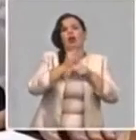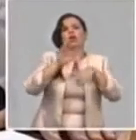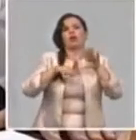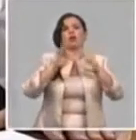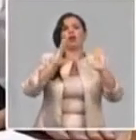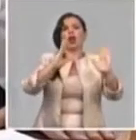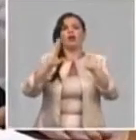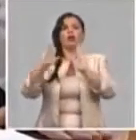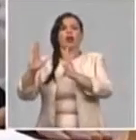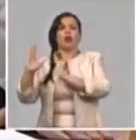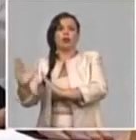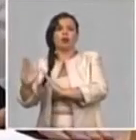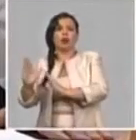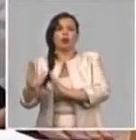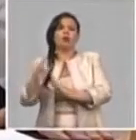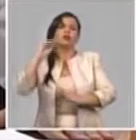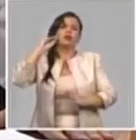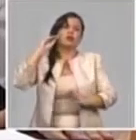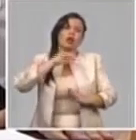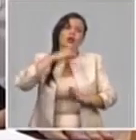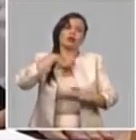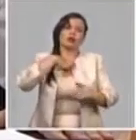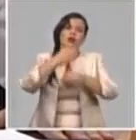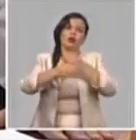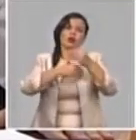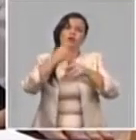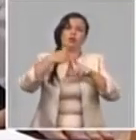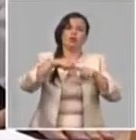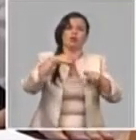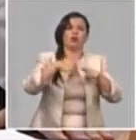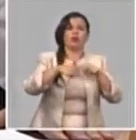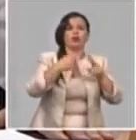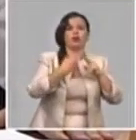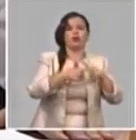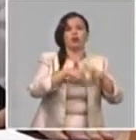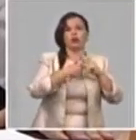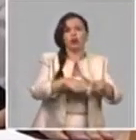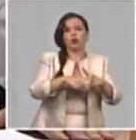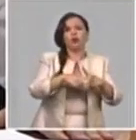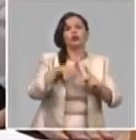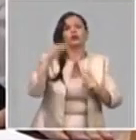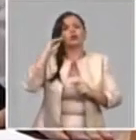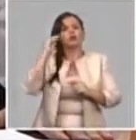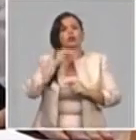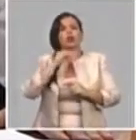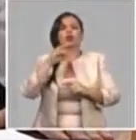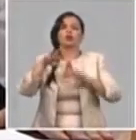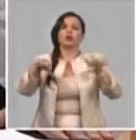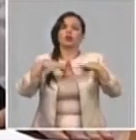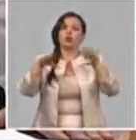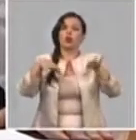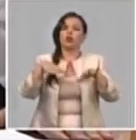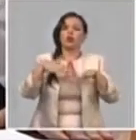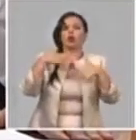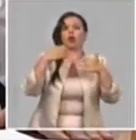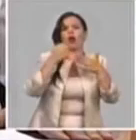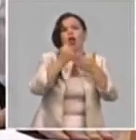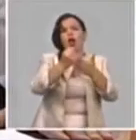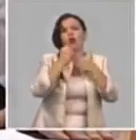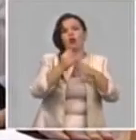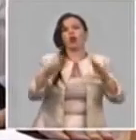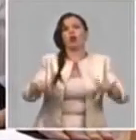marcada también por la falta de algunas piezas de repuesto y algún financiamiento, pero en el sentido general tiene una situación favorable para enfrentar los compromisos productivos.